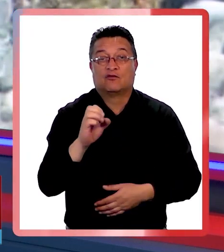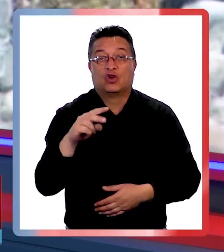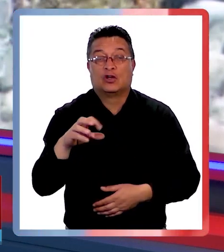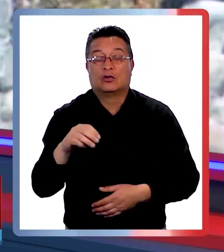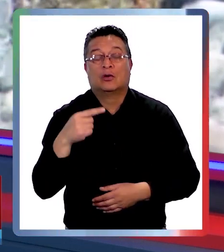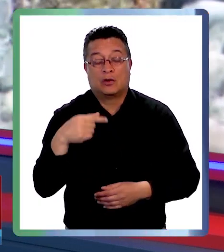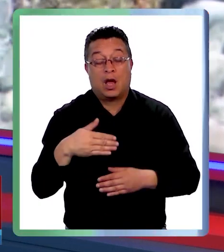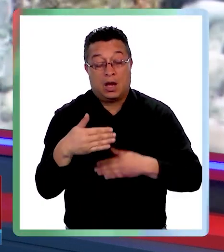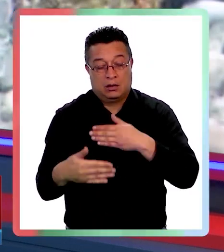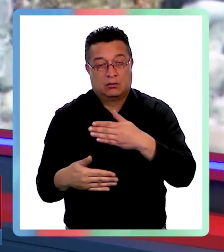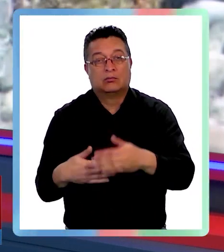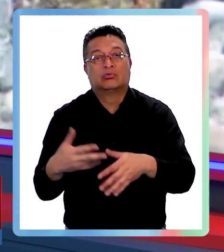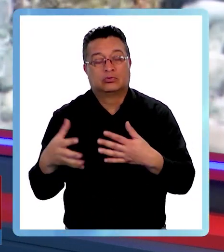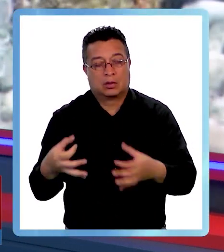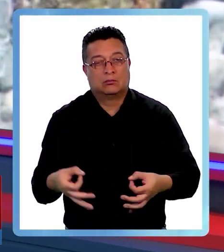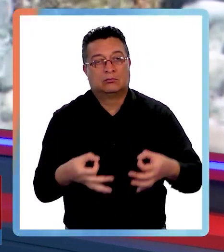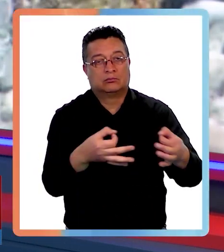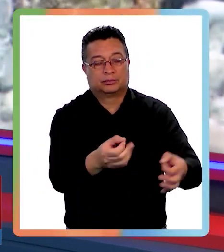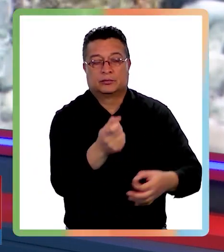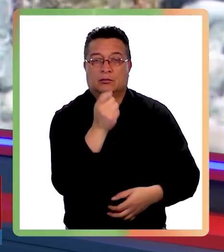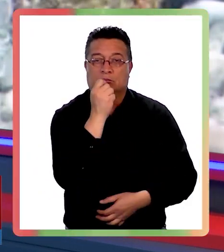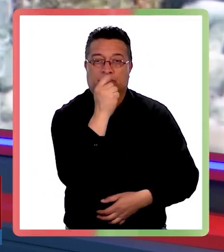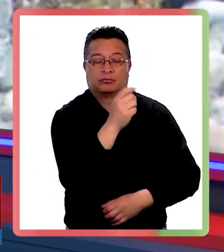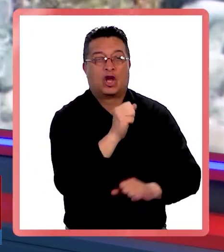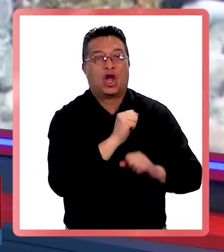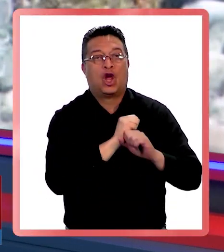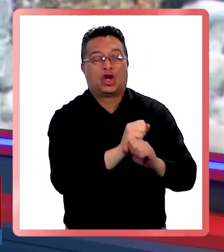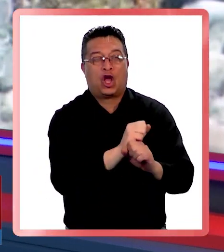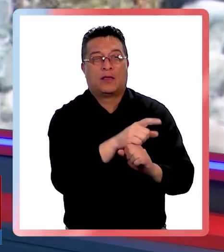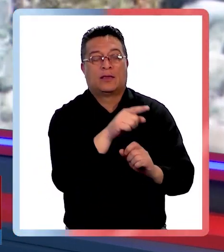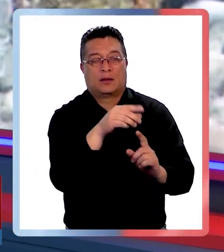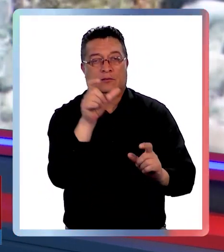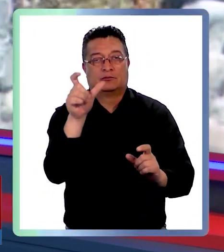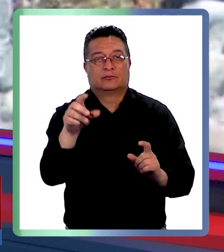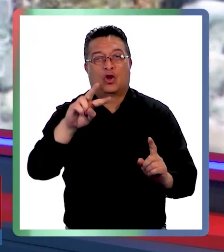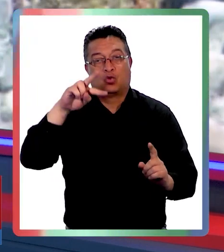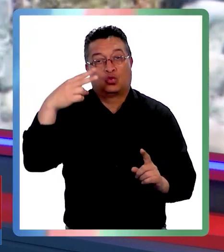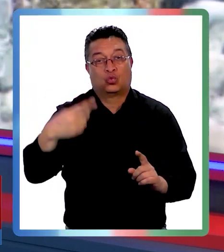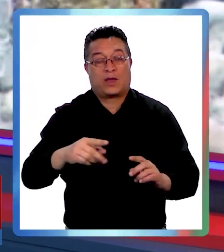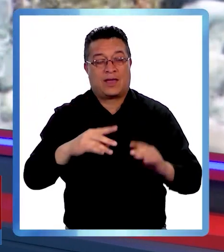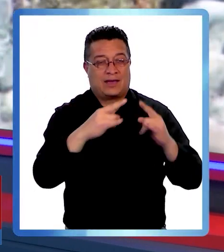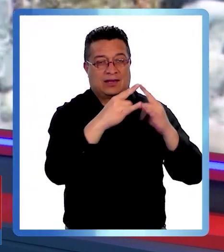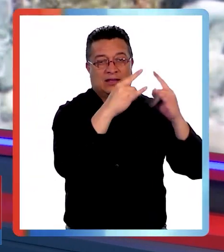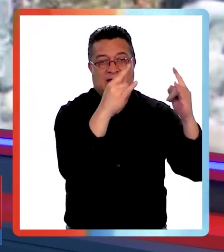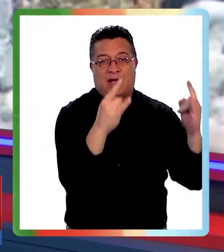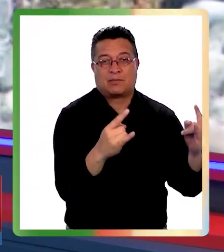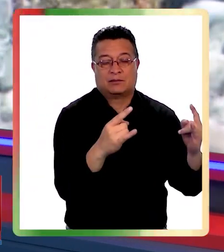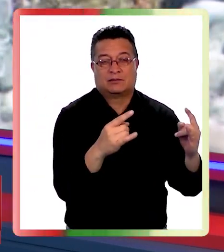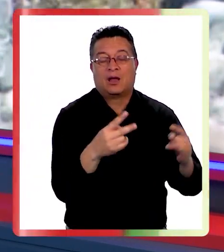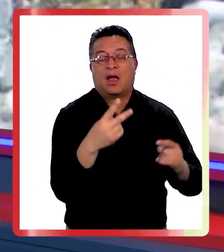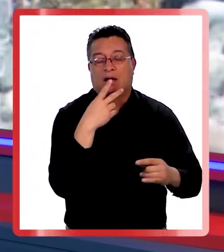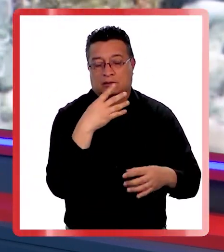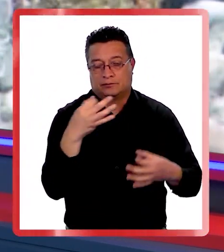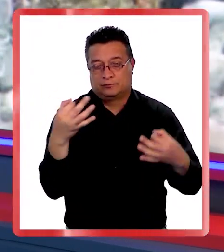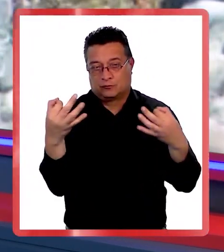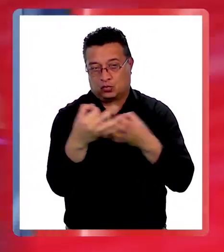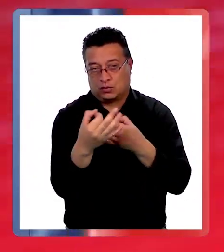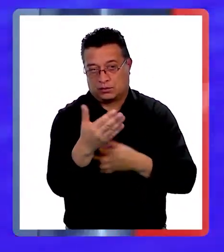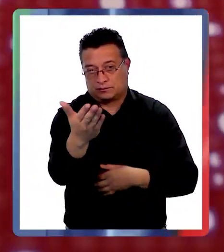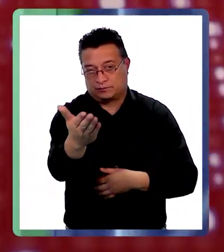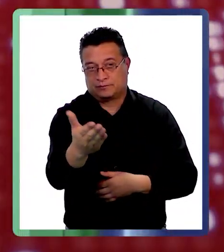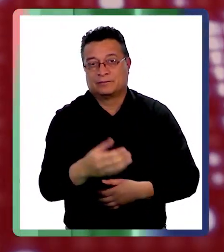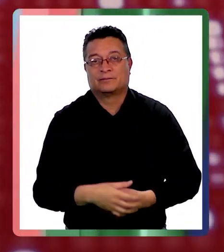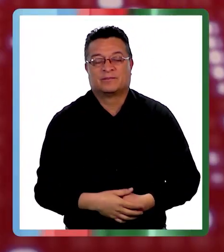avanzó y presentarán una demanda en contra de la agresora la supuesta dueña del camping. Tiene 5 de Linares con los detalles.